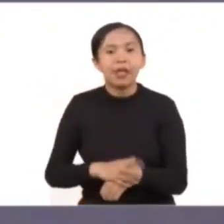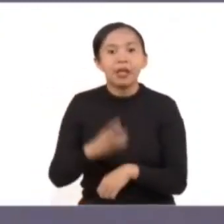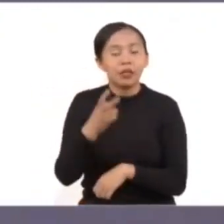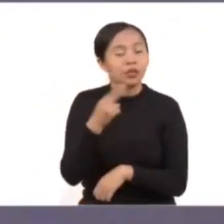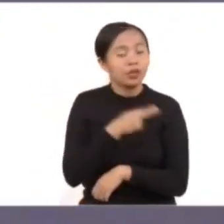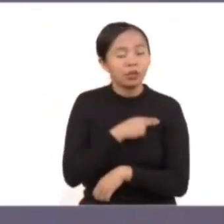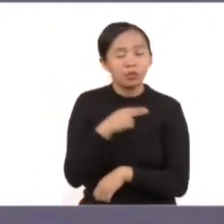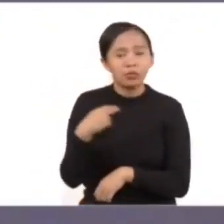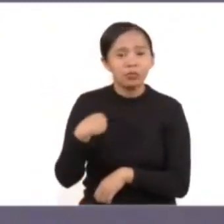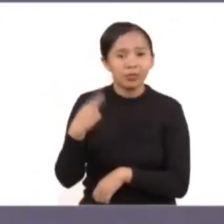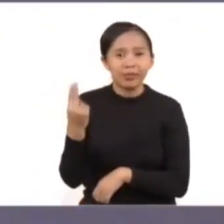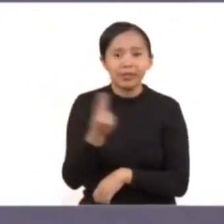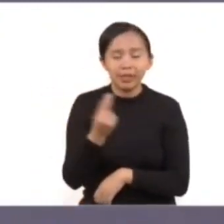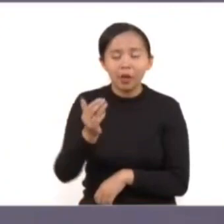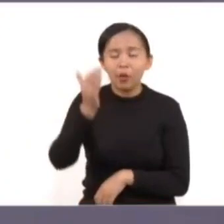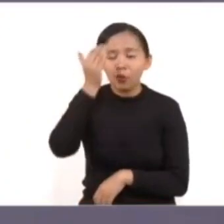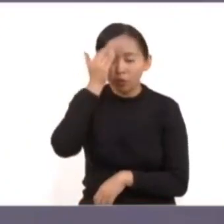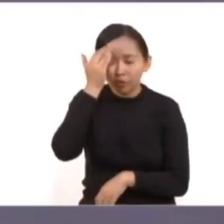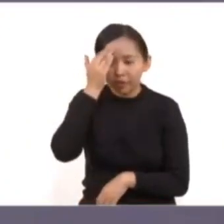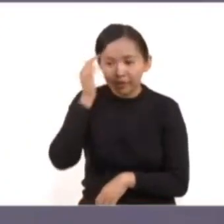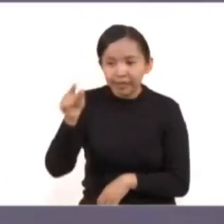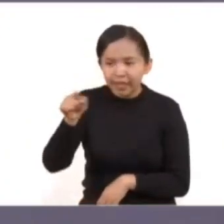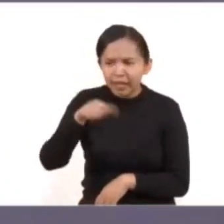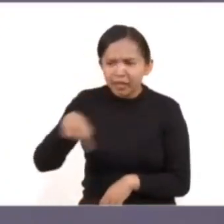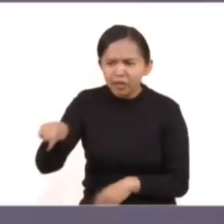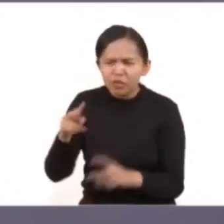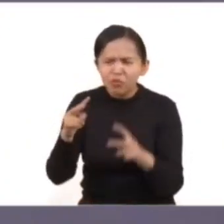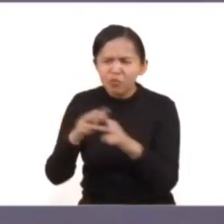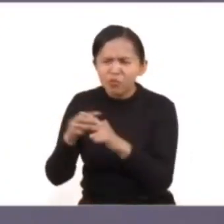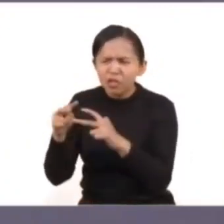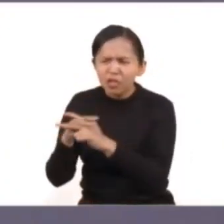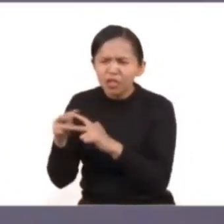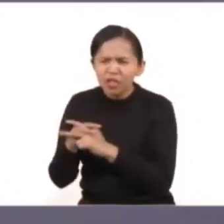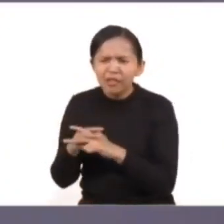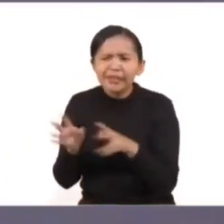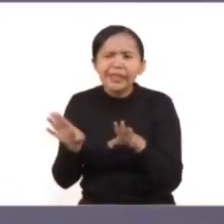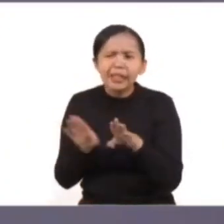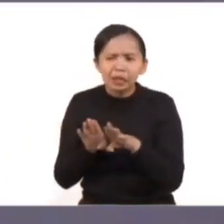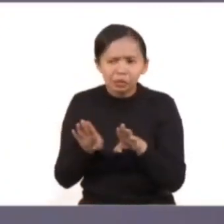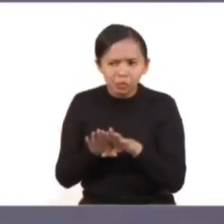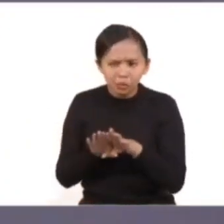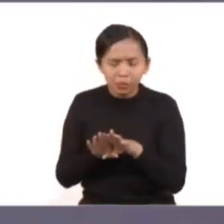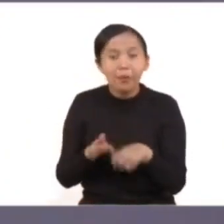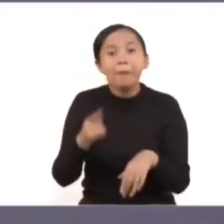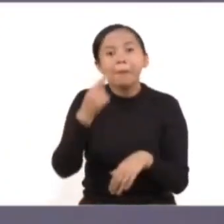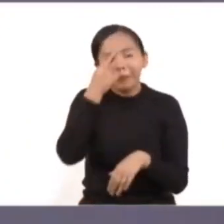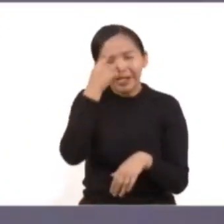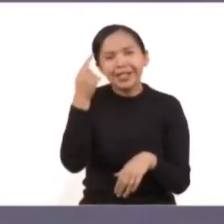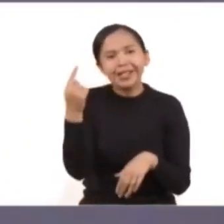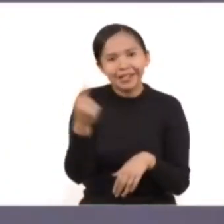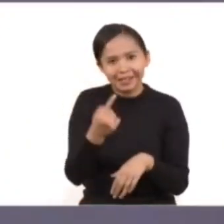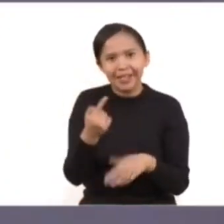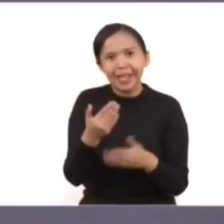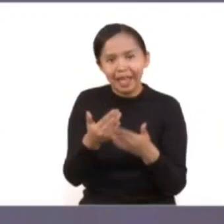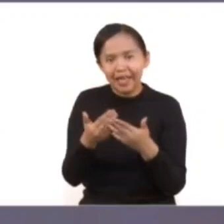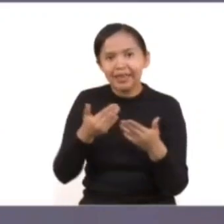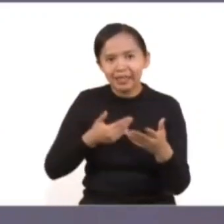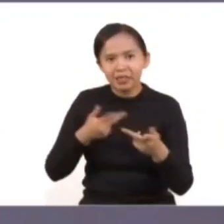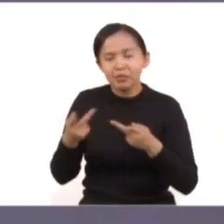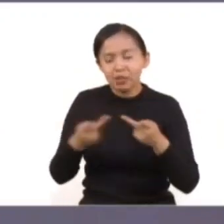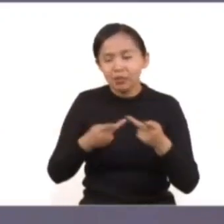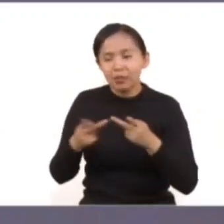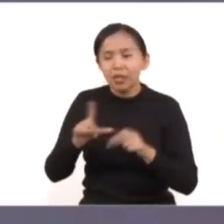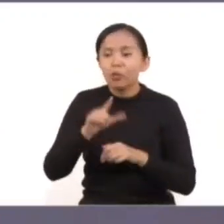que conocer la violencia que nos estamos enfrentando para poder combatirla con todos los medios